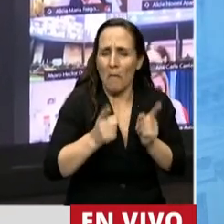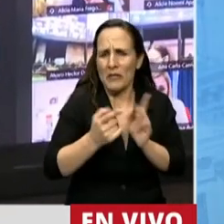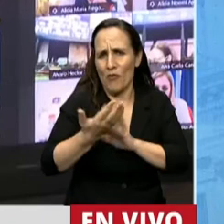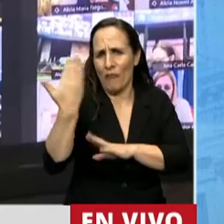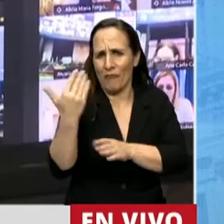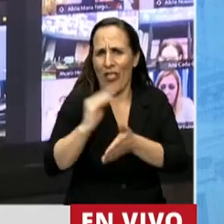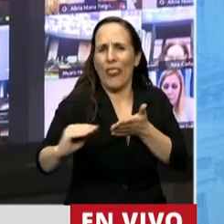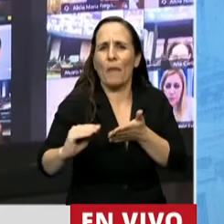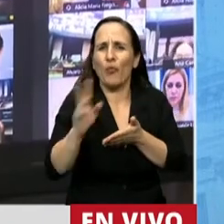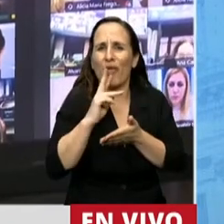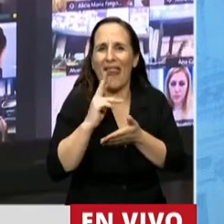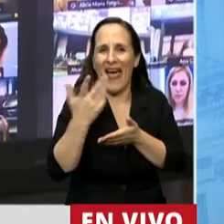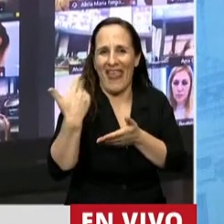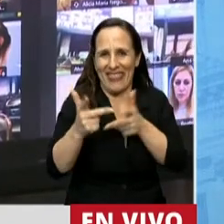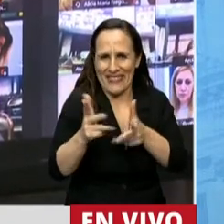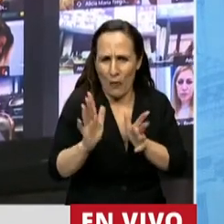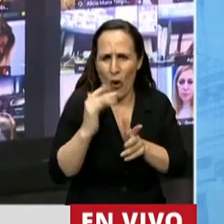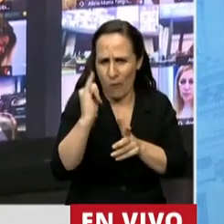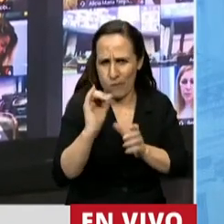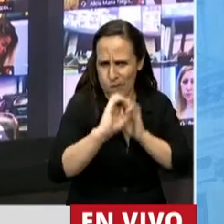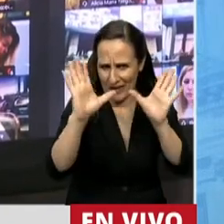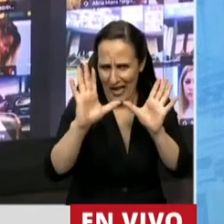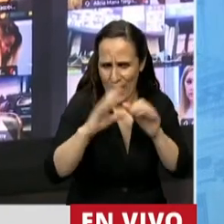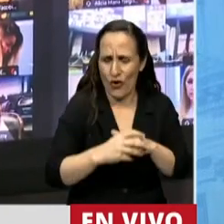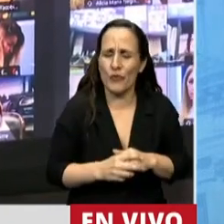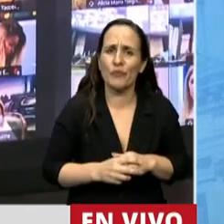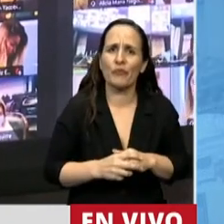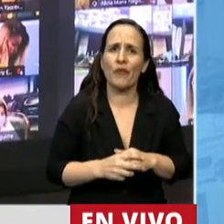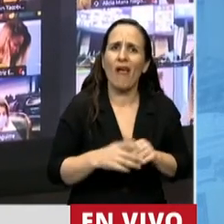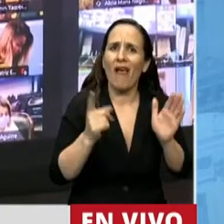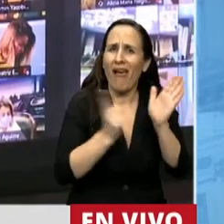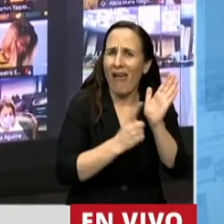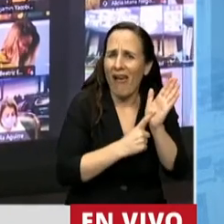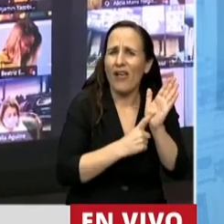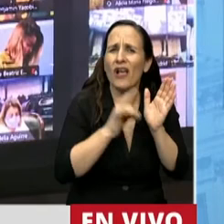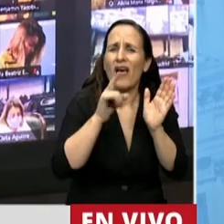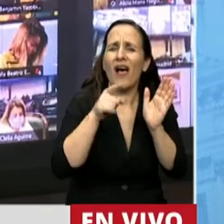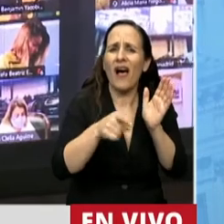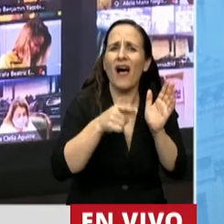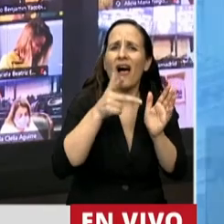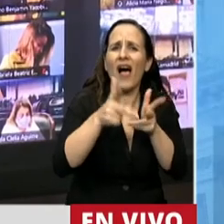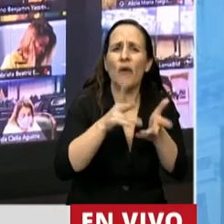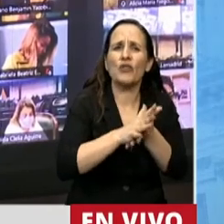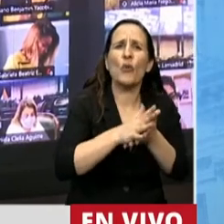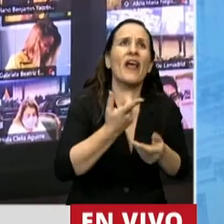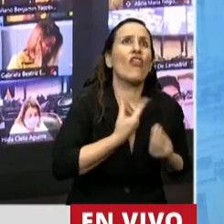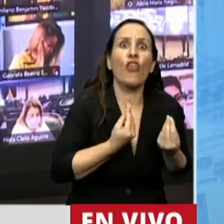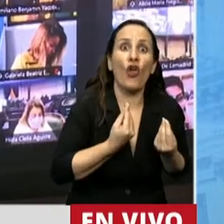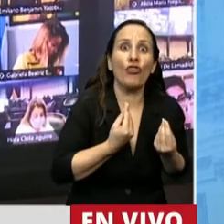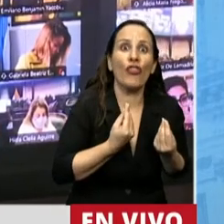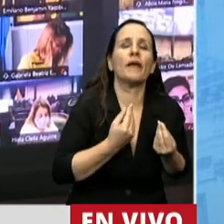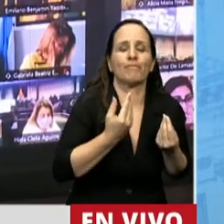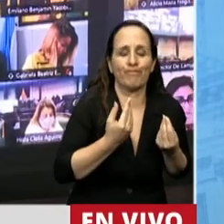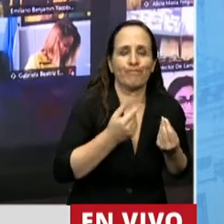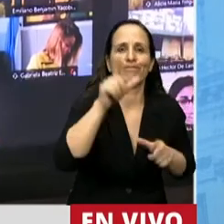diputadas preopinantes, no solo se referencia o hace mención en su ámbito de aplicación a los